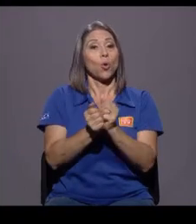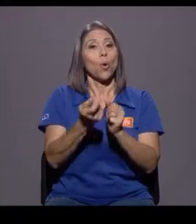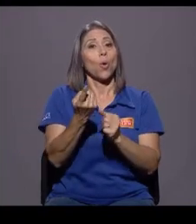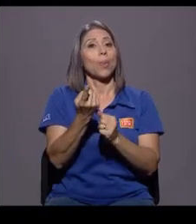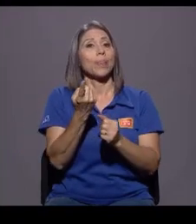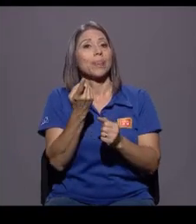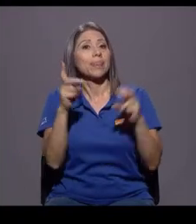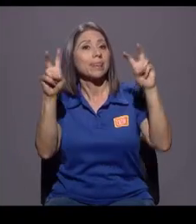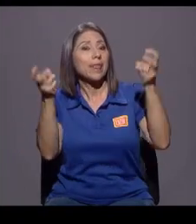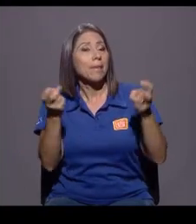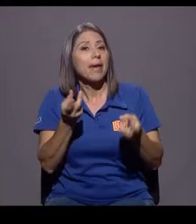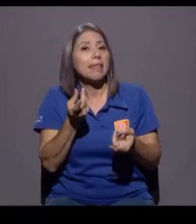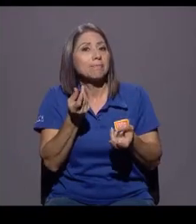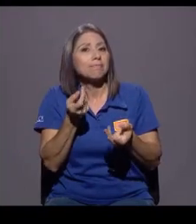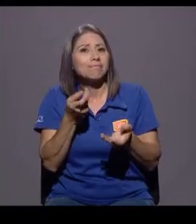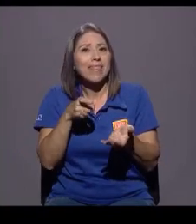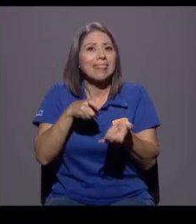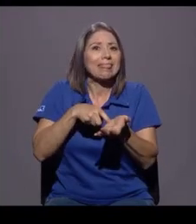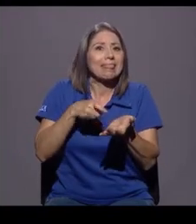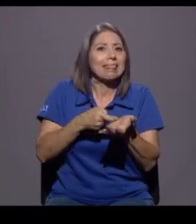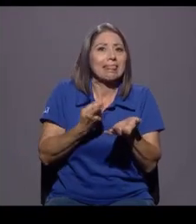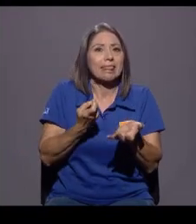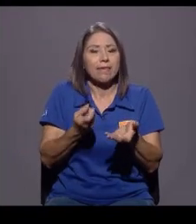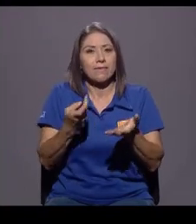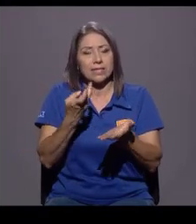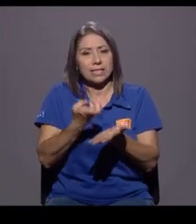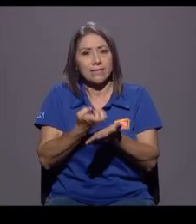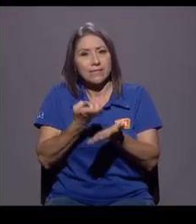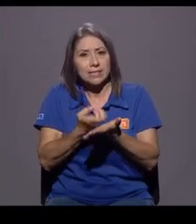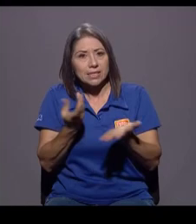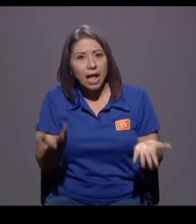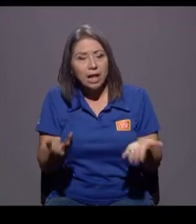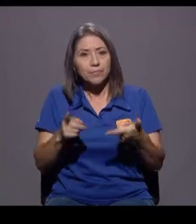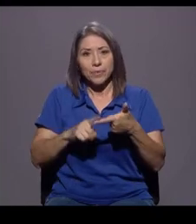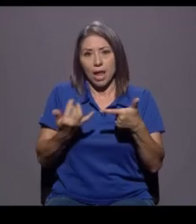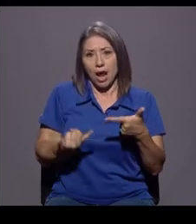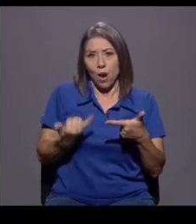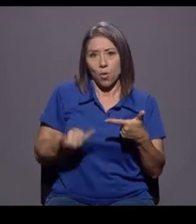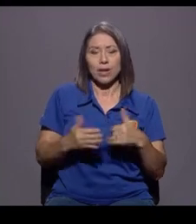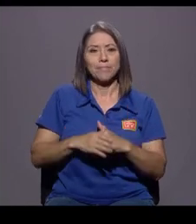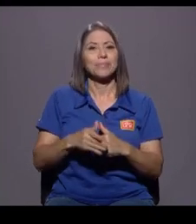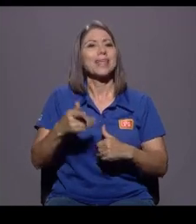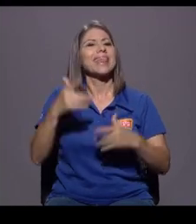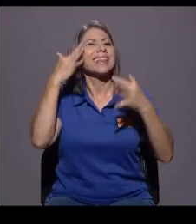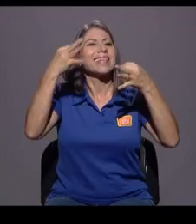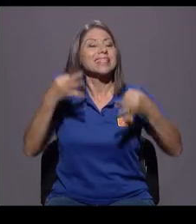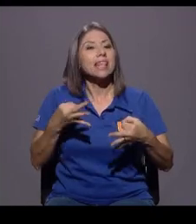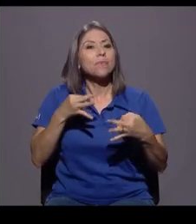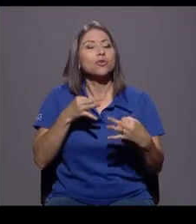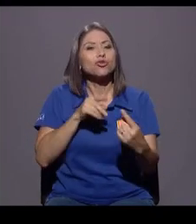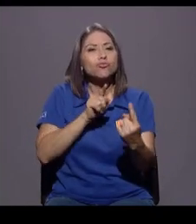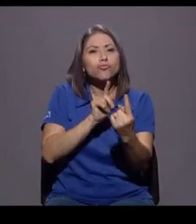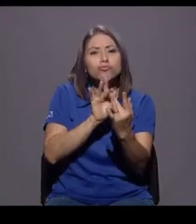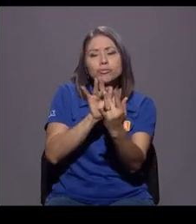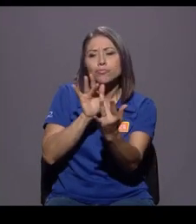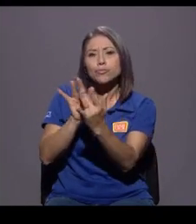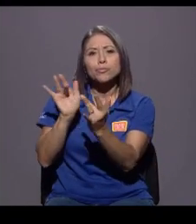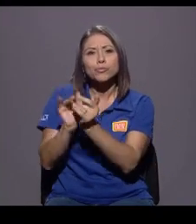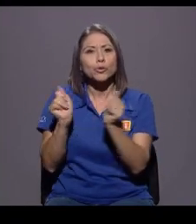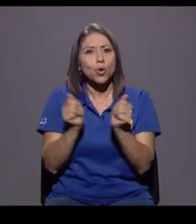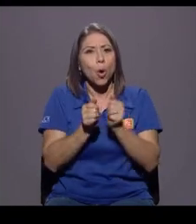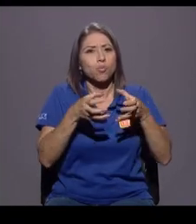ahora. Simplemente hemos decidido posicionarnos a partir del acercamiento con sectores vulnerables y no